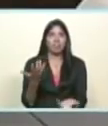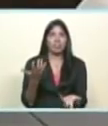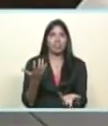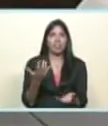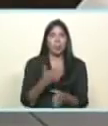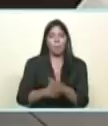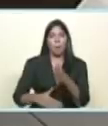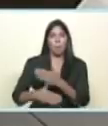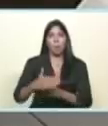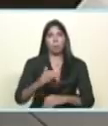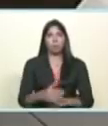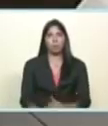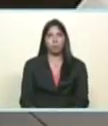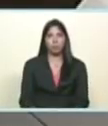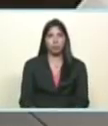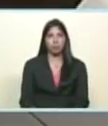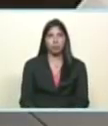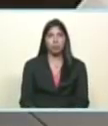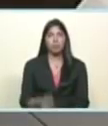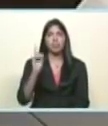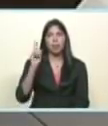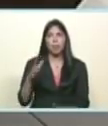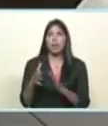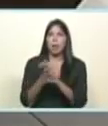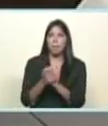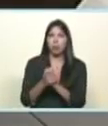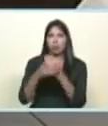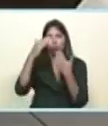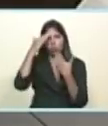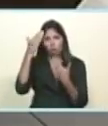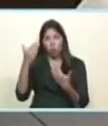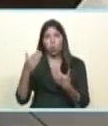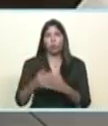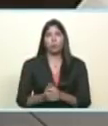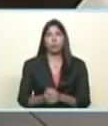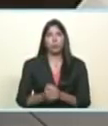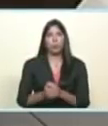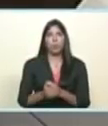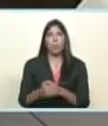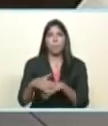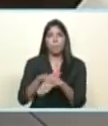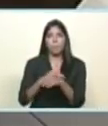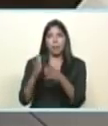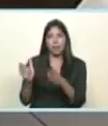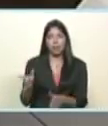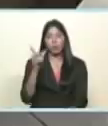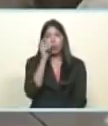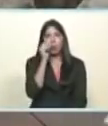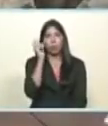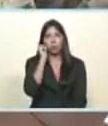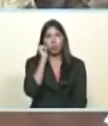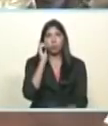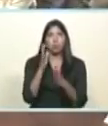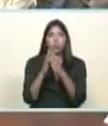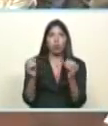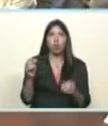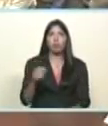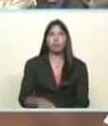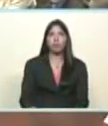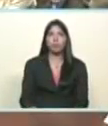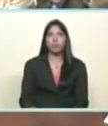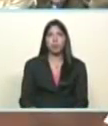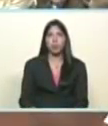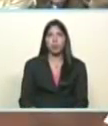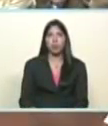Remigio Ceballos, almirante en jefe, querido compañero. Bueno, un saludo, ministro, ministras, camarada Jorge Rodríguez.